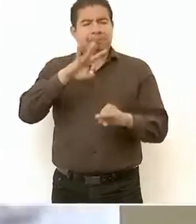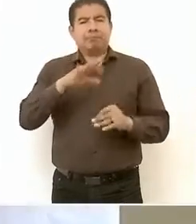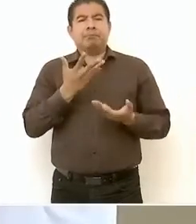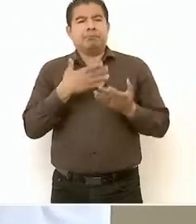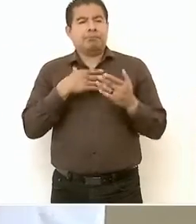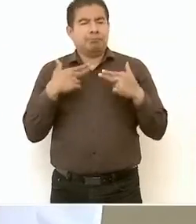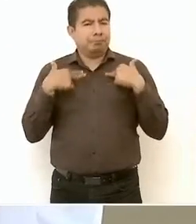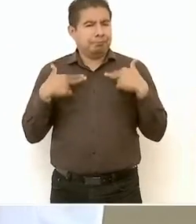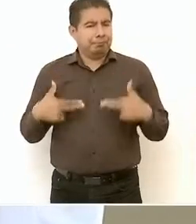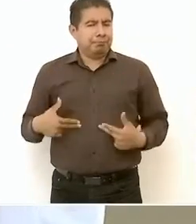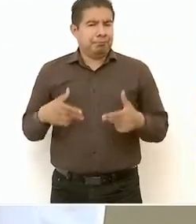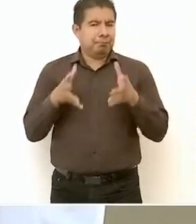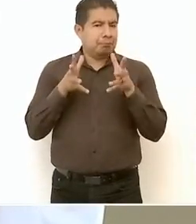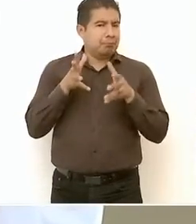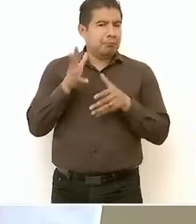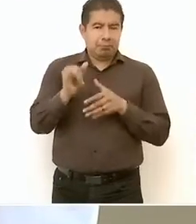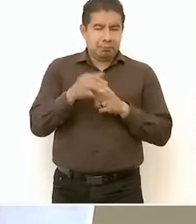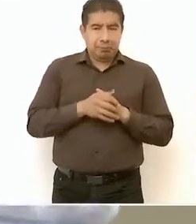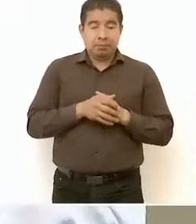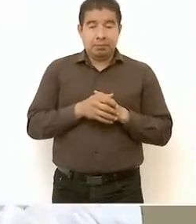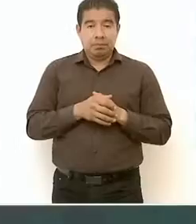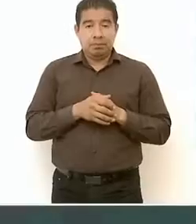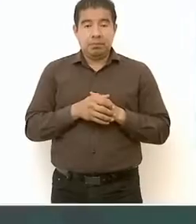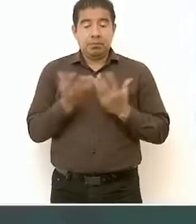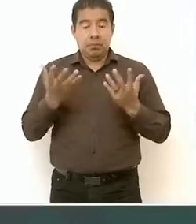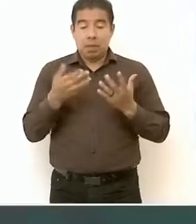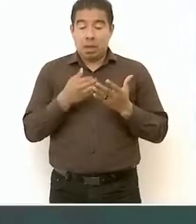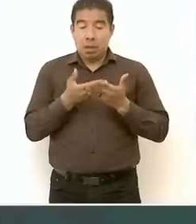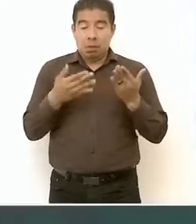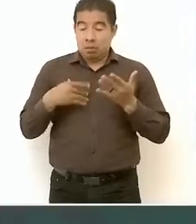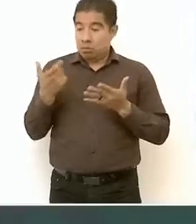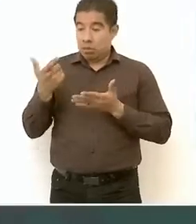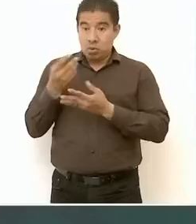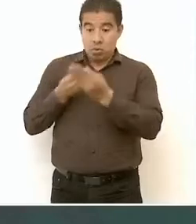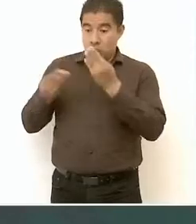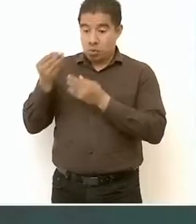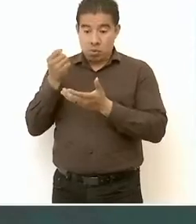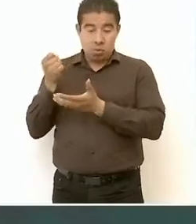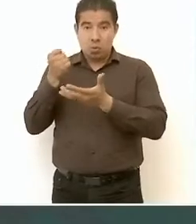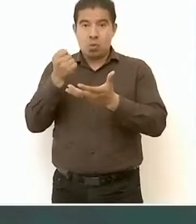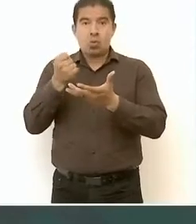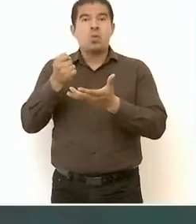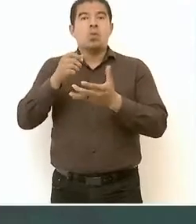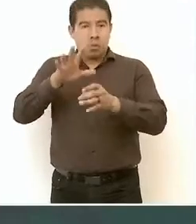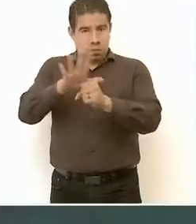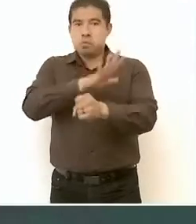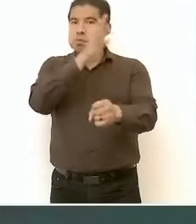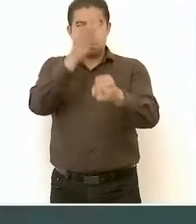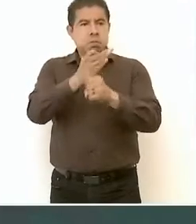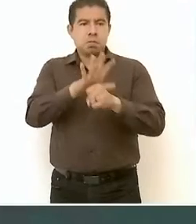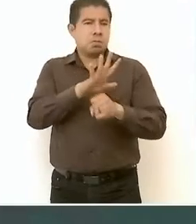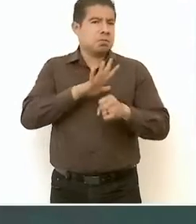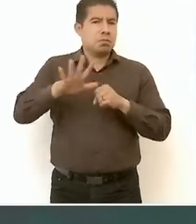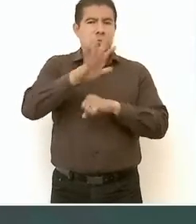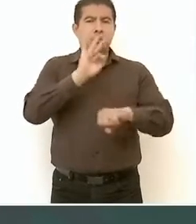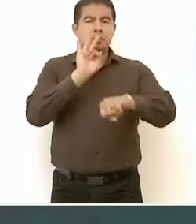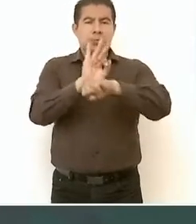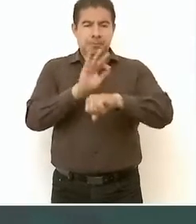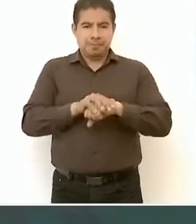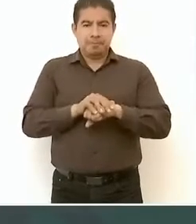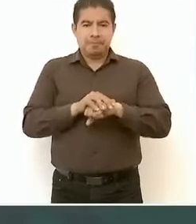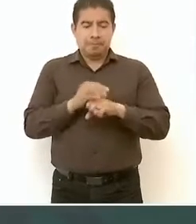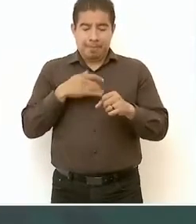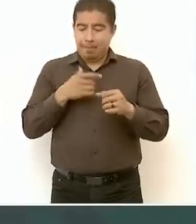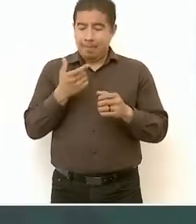los recursos alcanzan para el pueblo, porque aparte de que el presidente es honesto, cuida